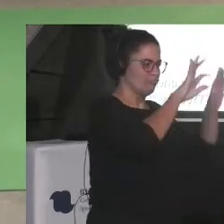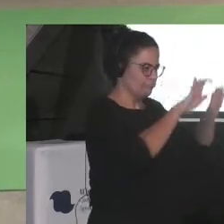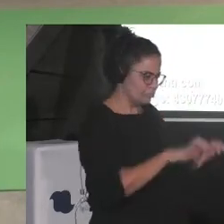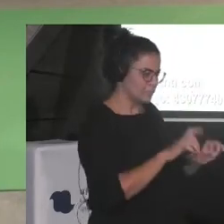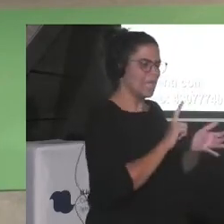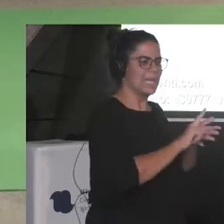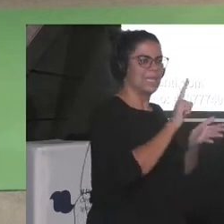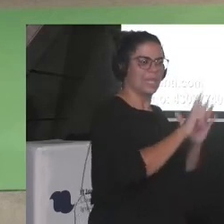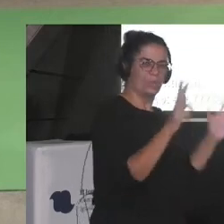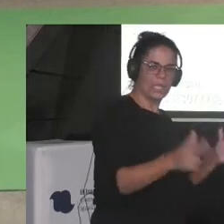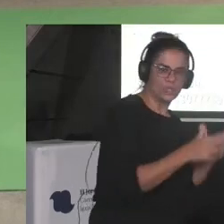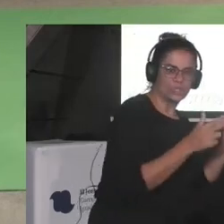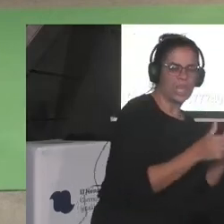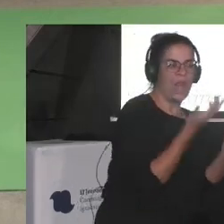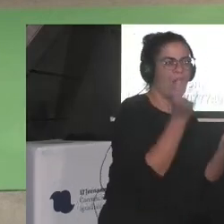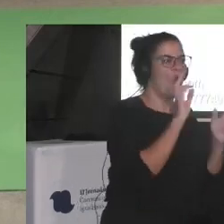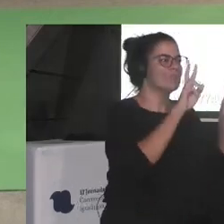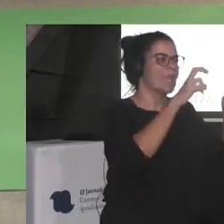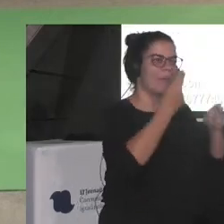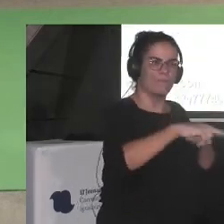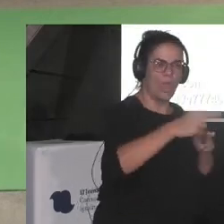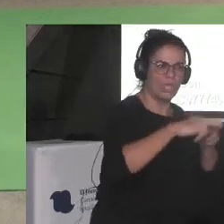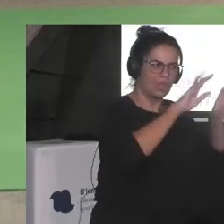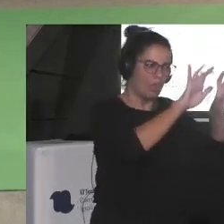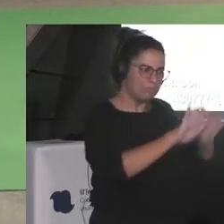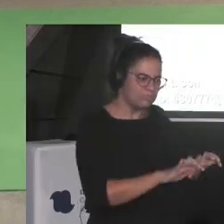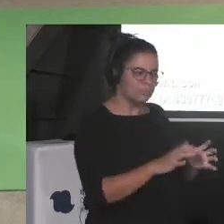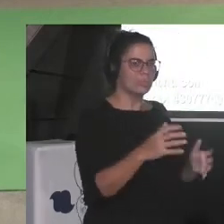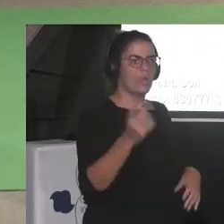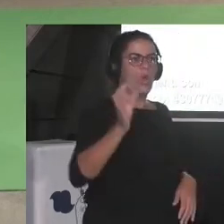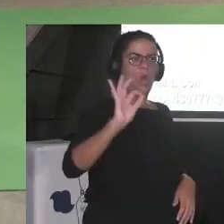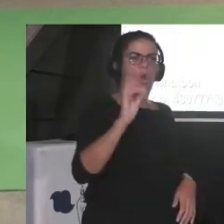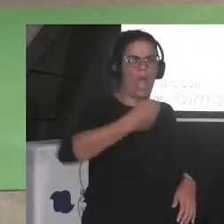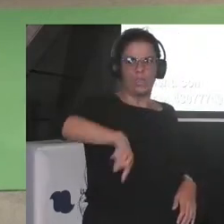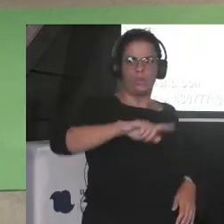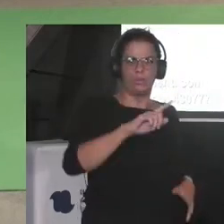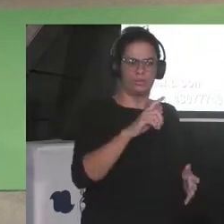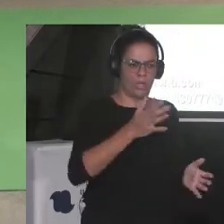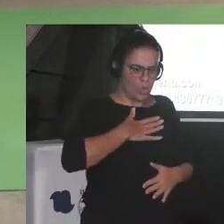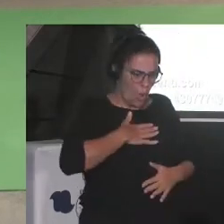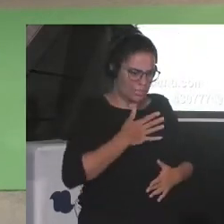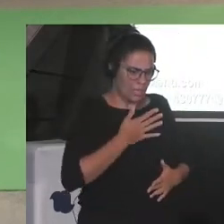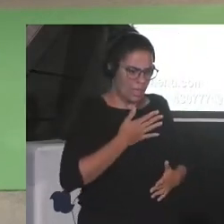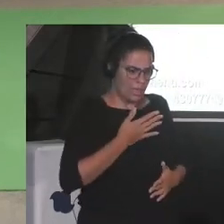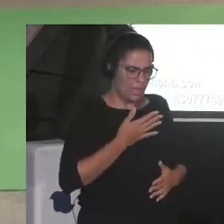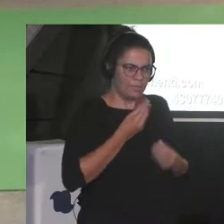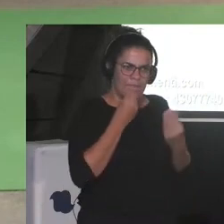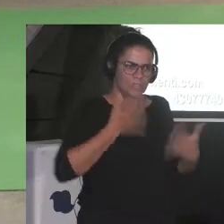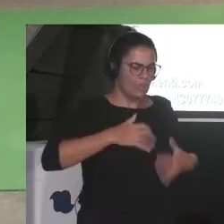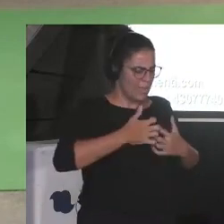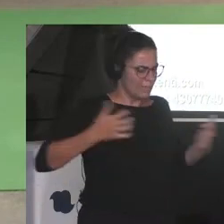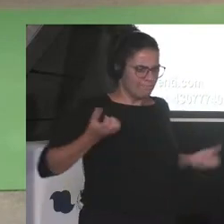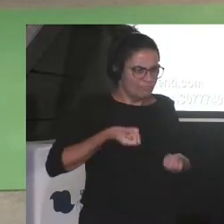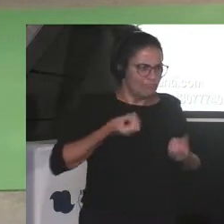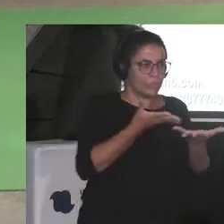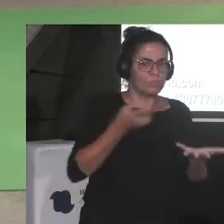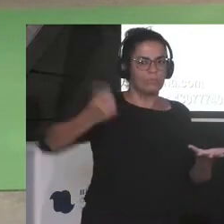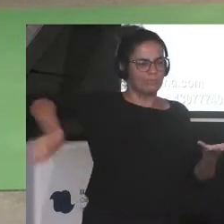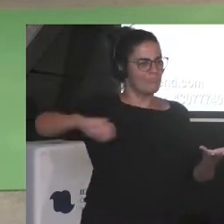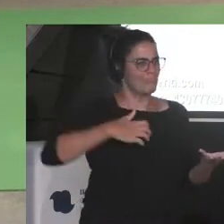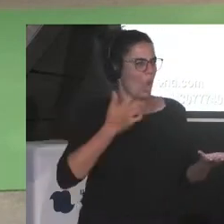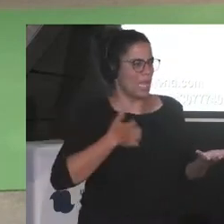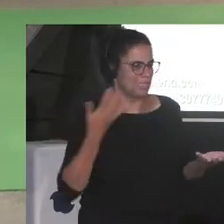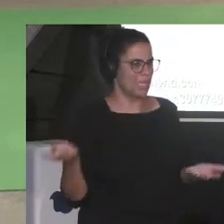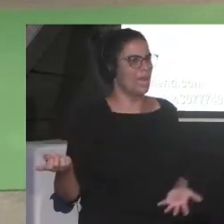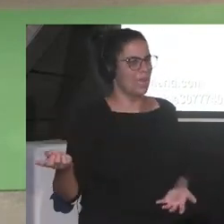molesta que hagamos una literatura política les molesta que encarnemos les molesta que contemos nuestras propias historias como les digo yo fui eso